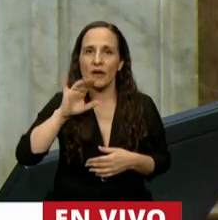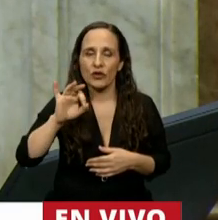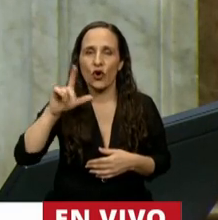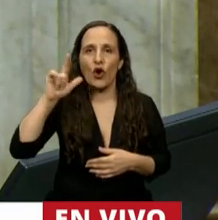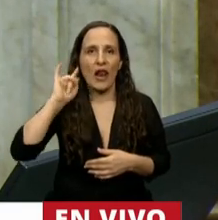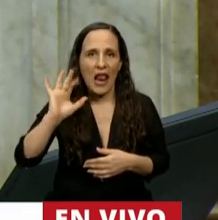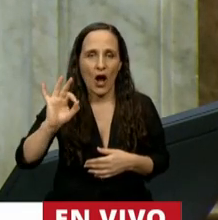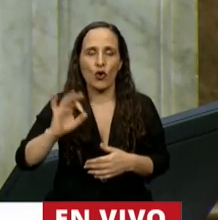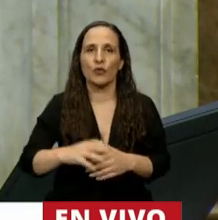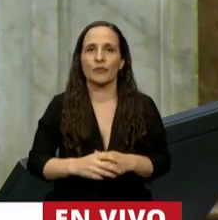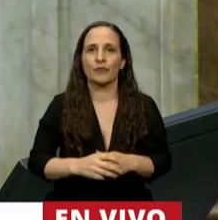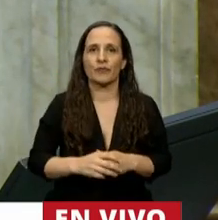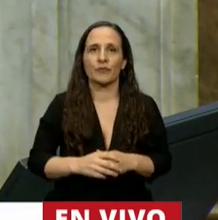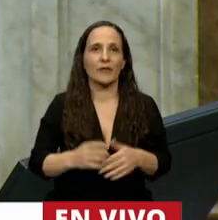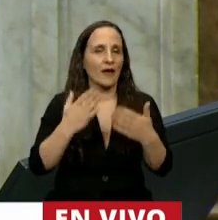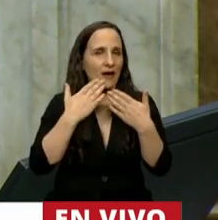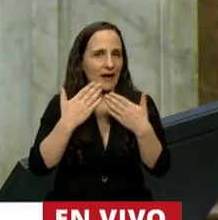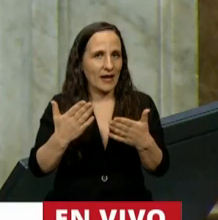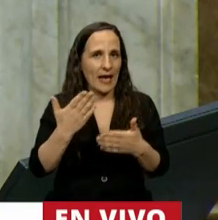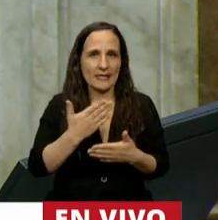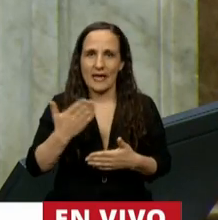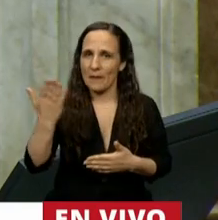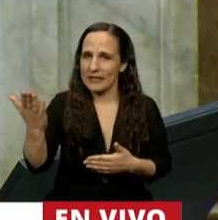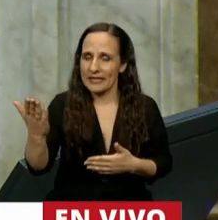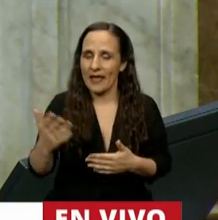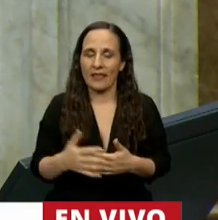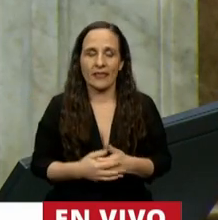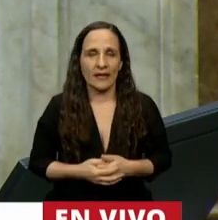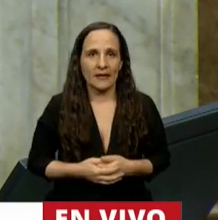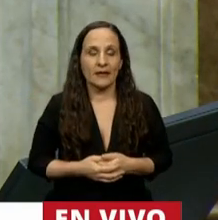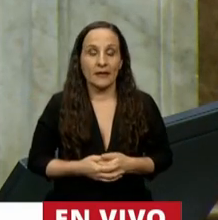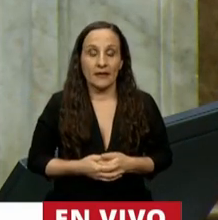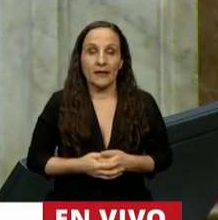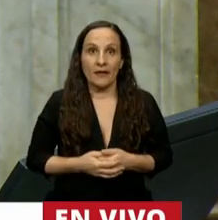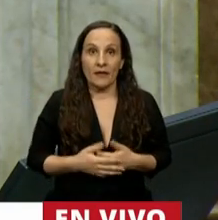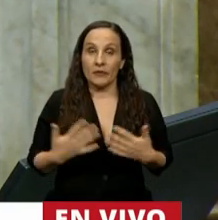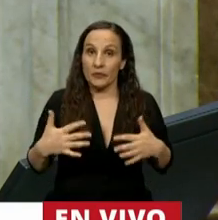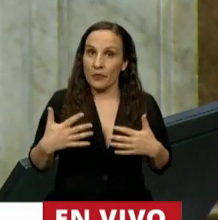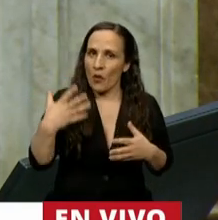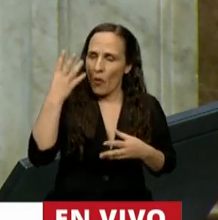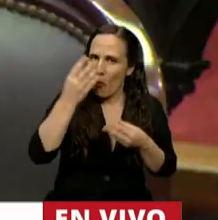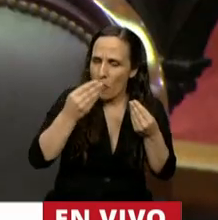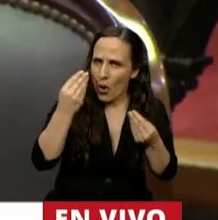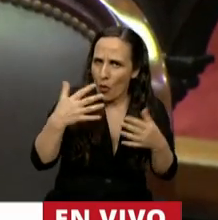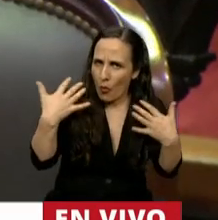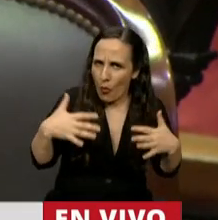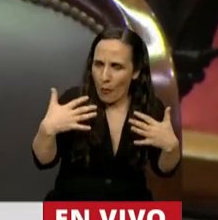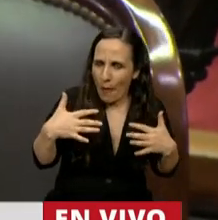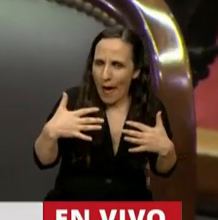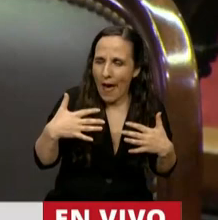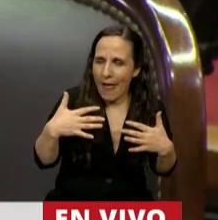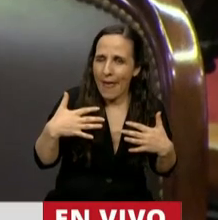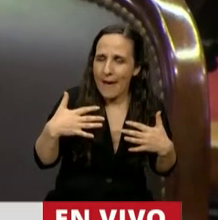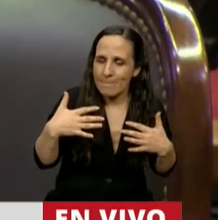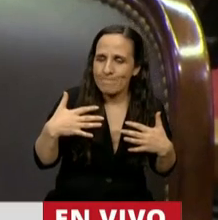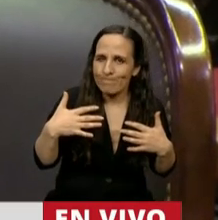Gracias, señor Presidente. Mire, con profunda preocupación veo que estamos